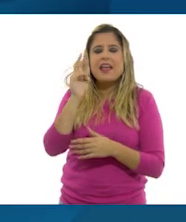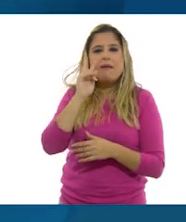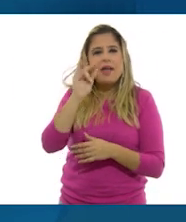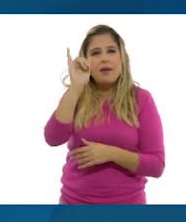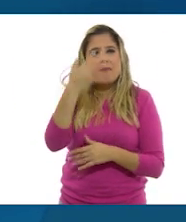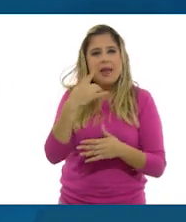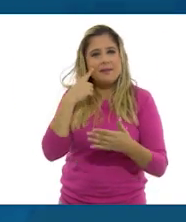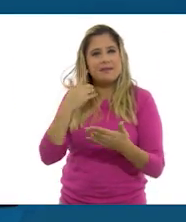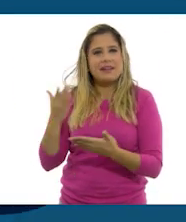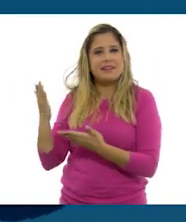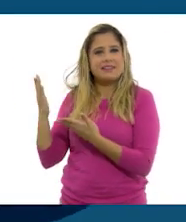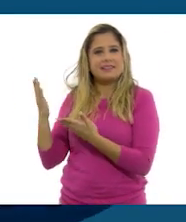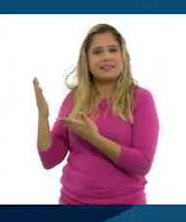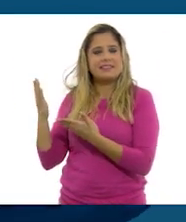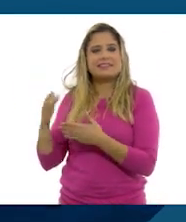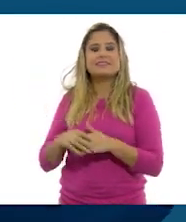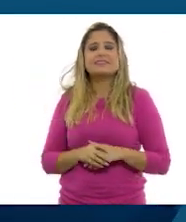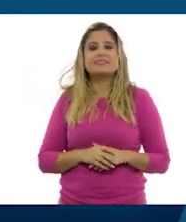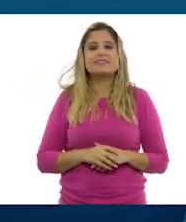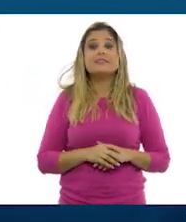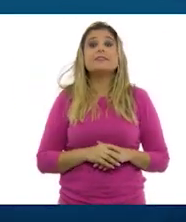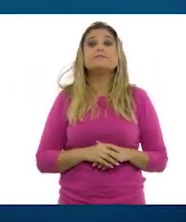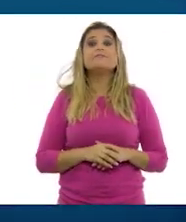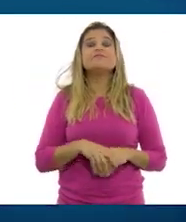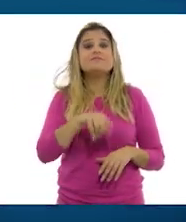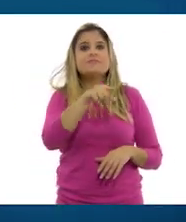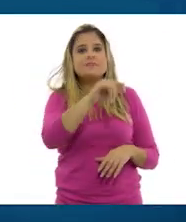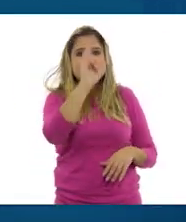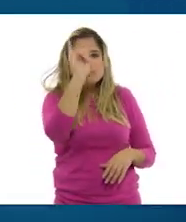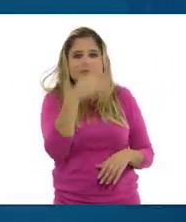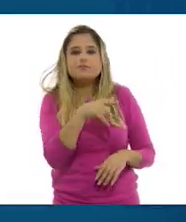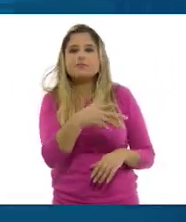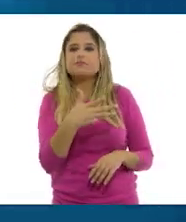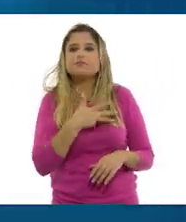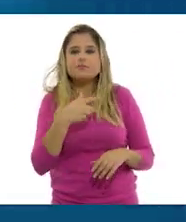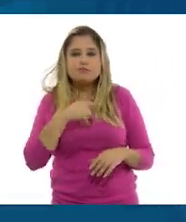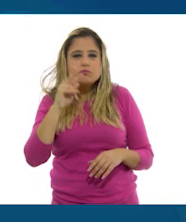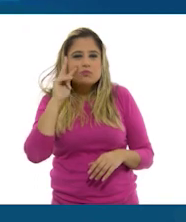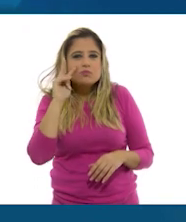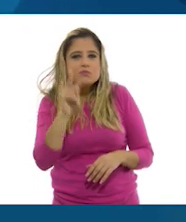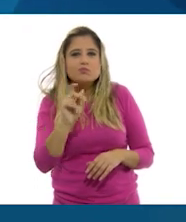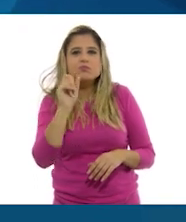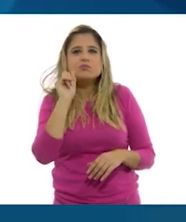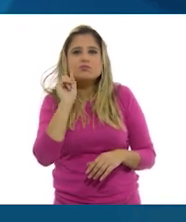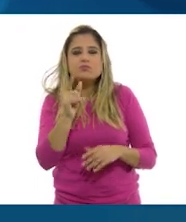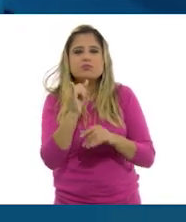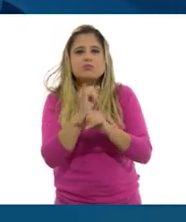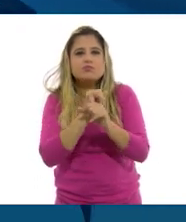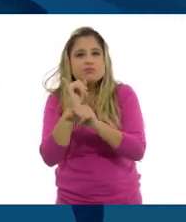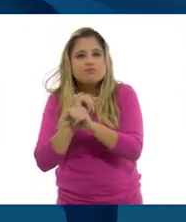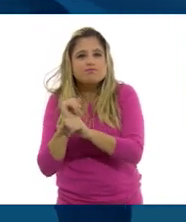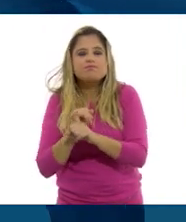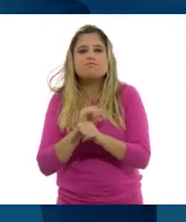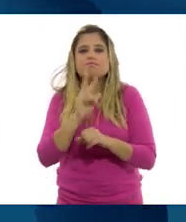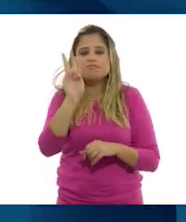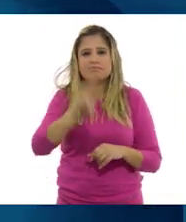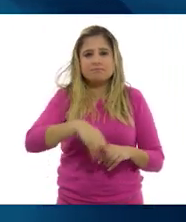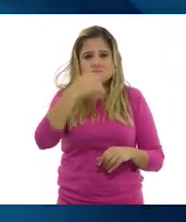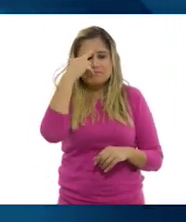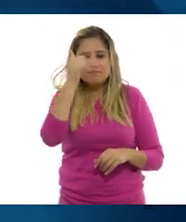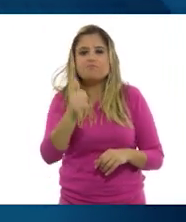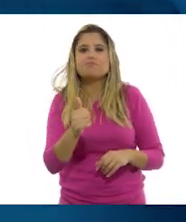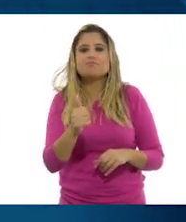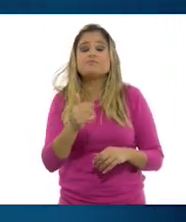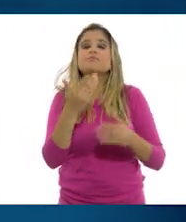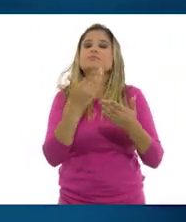viendo. Ah, sí. Esas imágenes también las vi en mi investigación. Muy bien. Ahora,